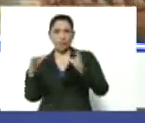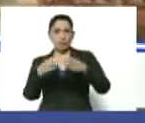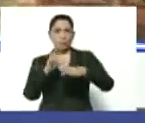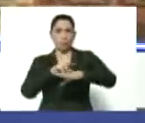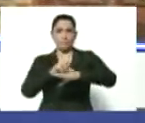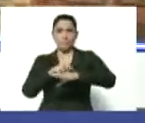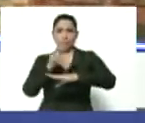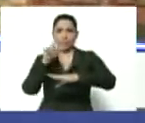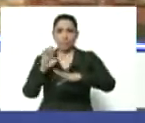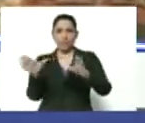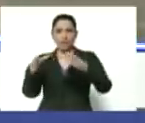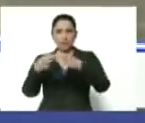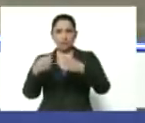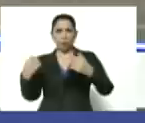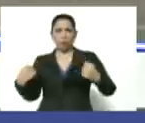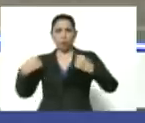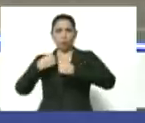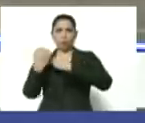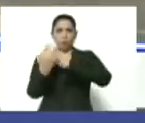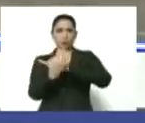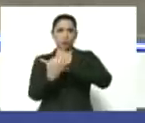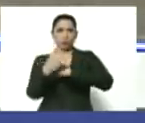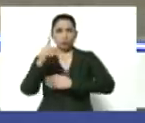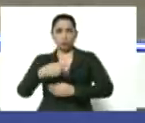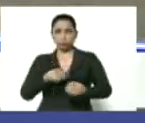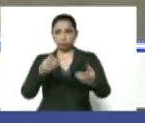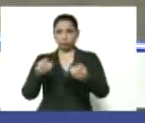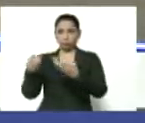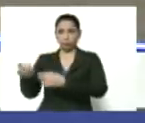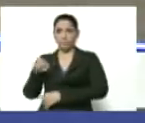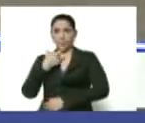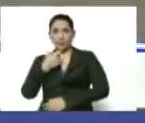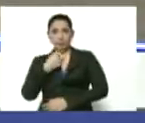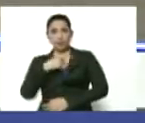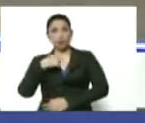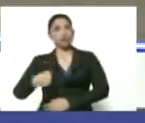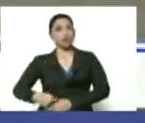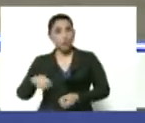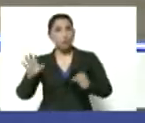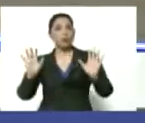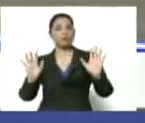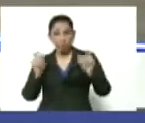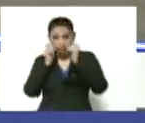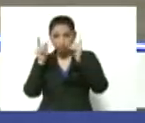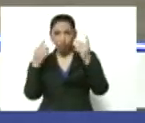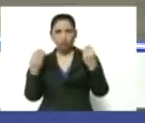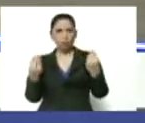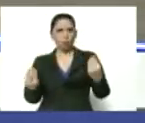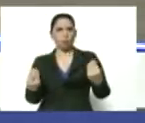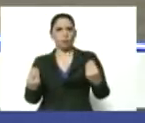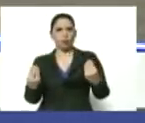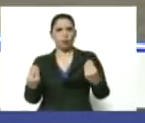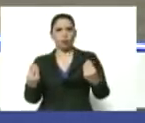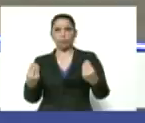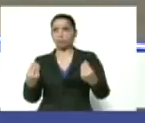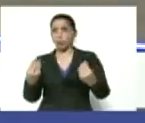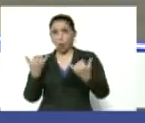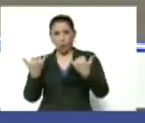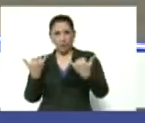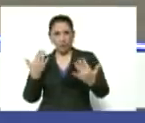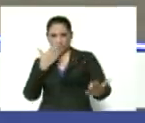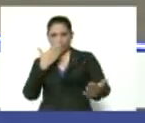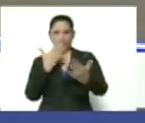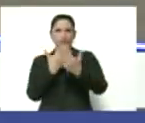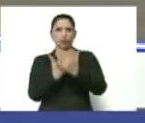equipos de protección, a llevar medicina. La China, pues, impresionante, enfrentó la pandemia, la